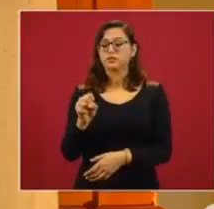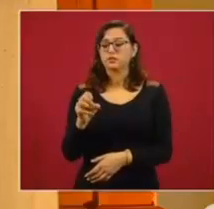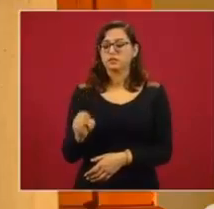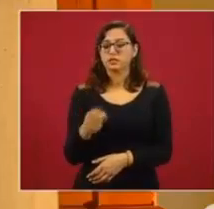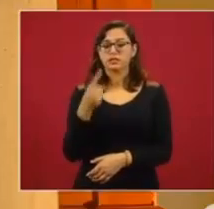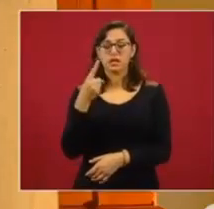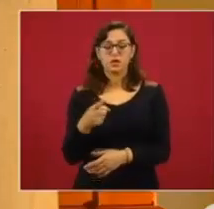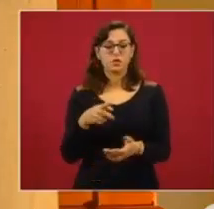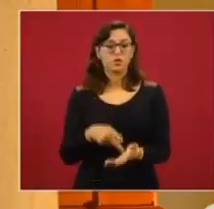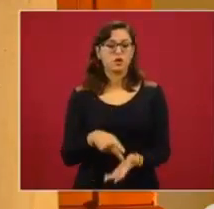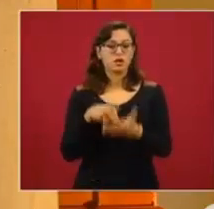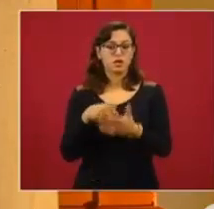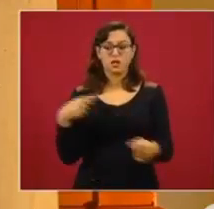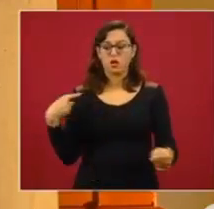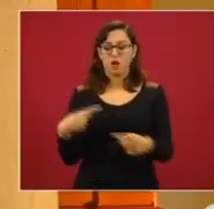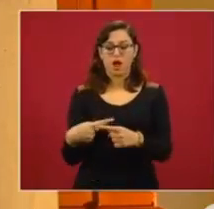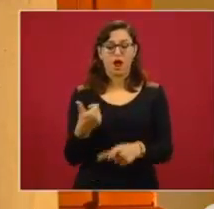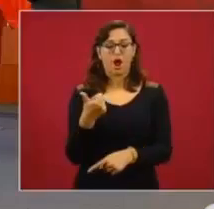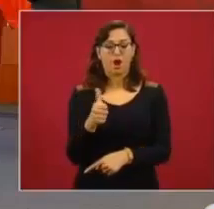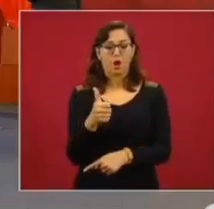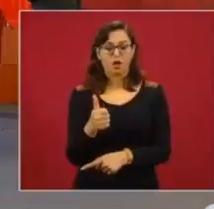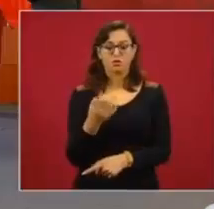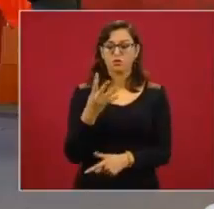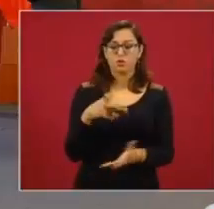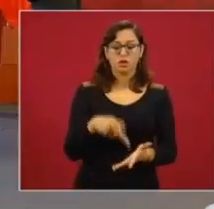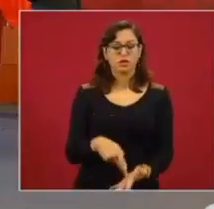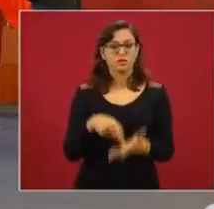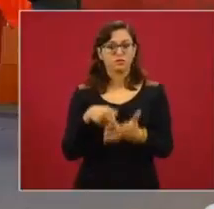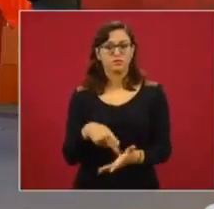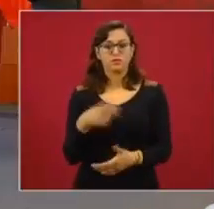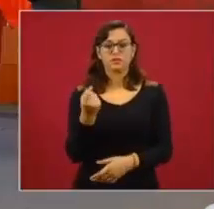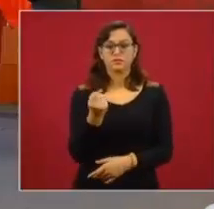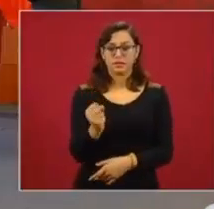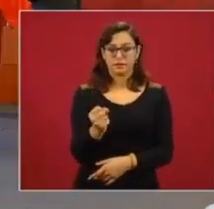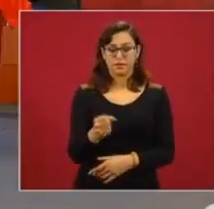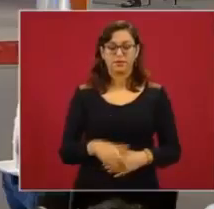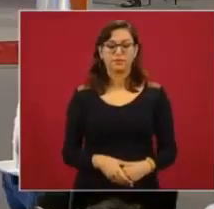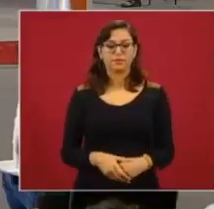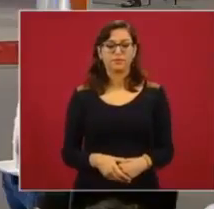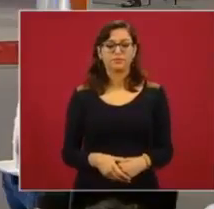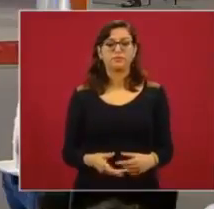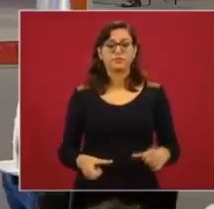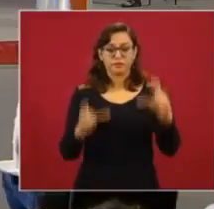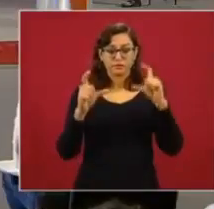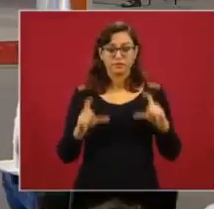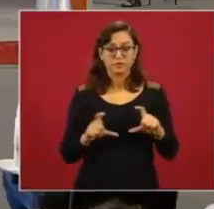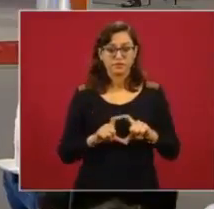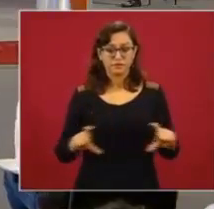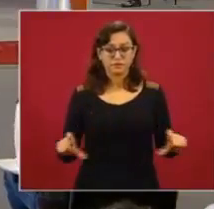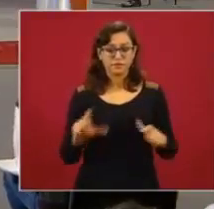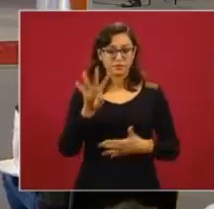kilogramos en agosto, 4 kilogramos en septiembre. Aquí abajo tenemos una